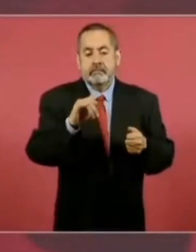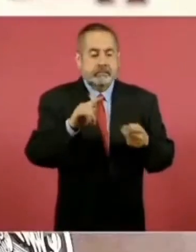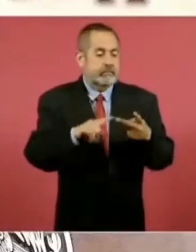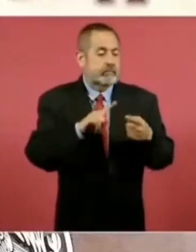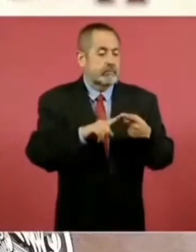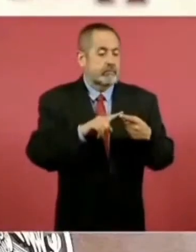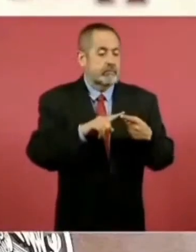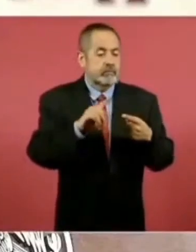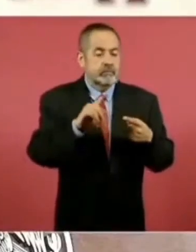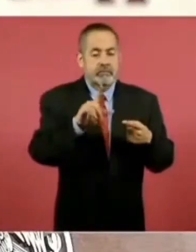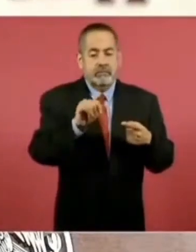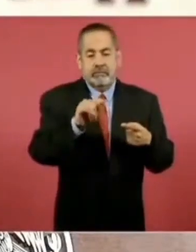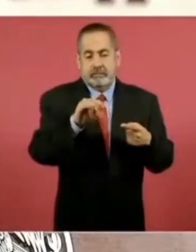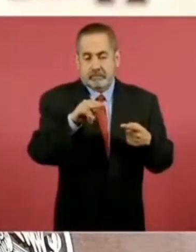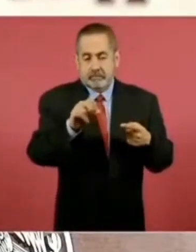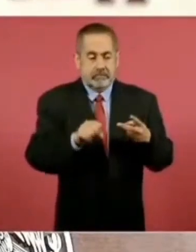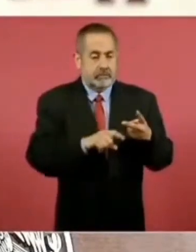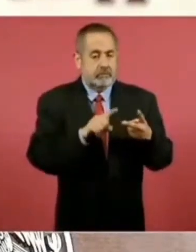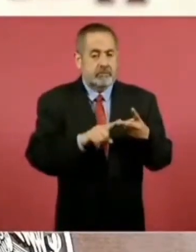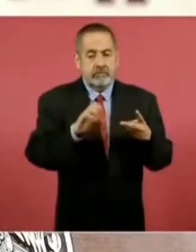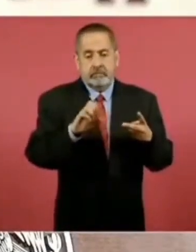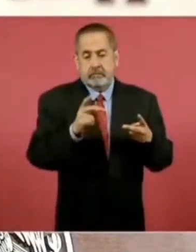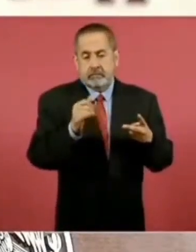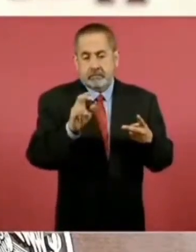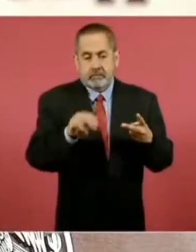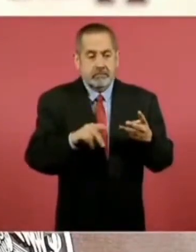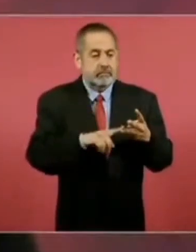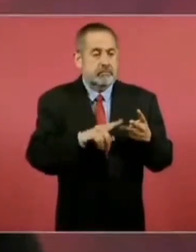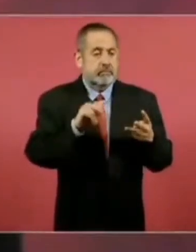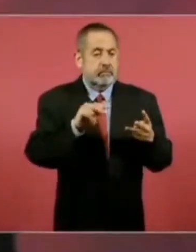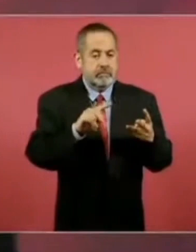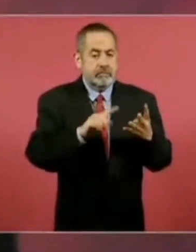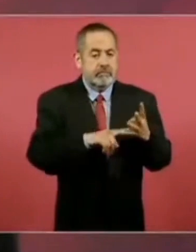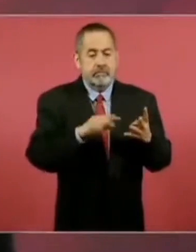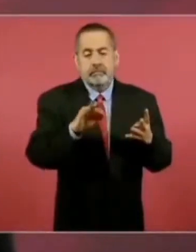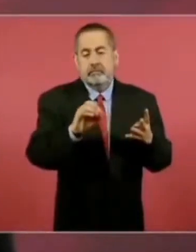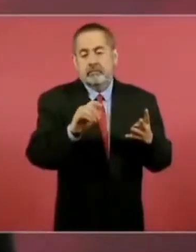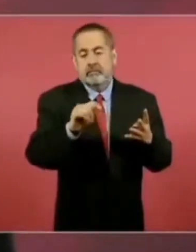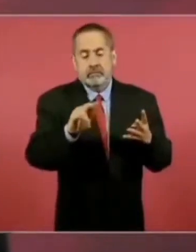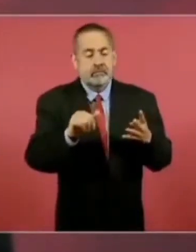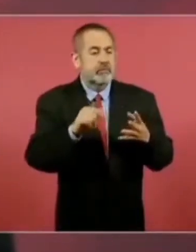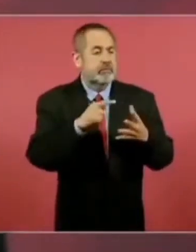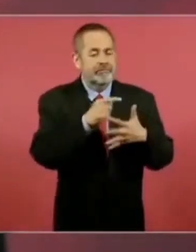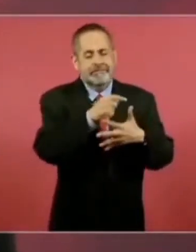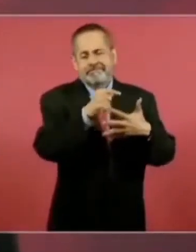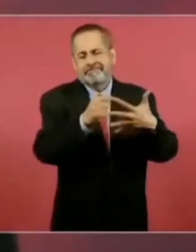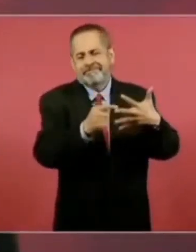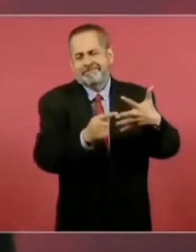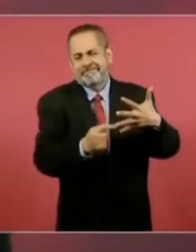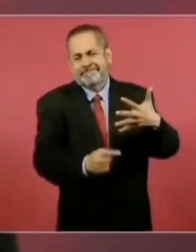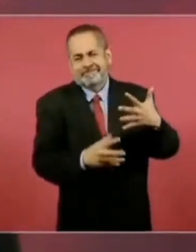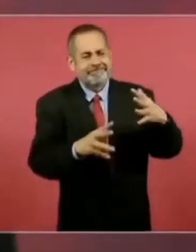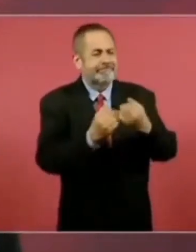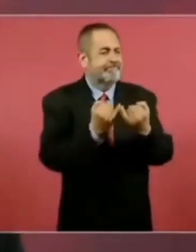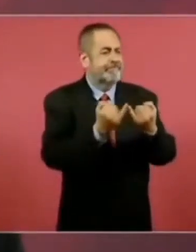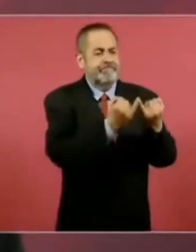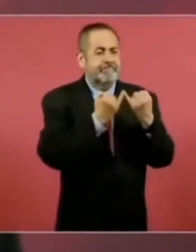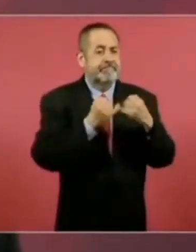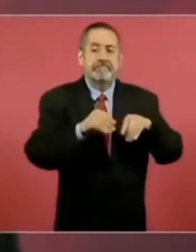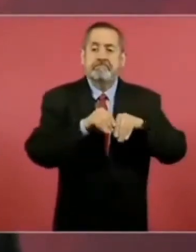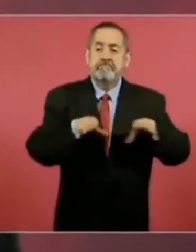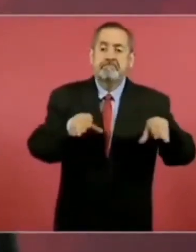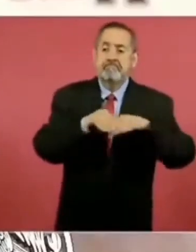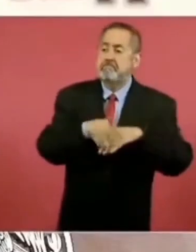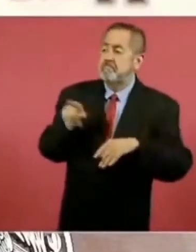Reforma, el Latinos, el ORED, Expansión, Televisa, Fortuna y Poder, Debate, entre muchos otros.